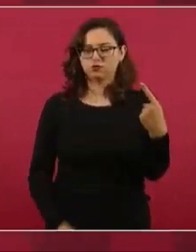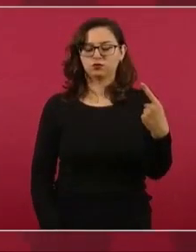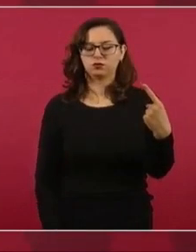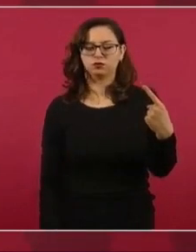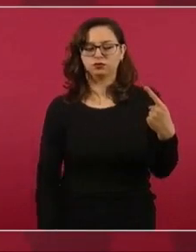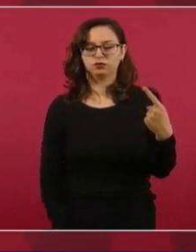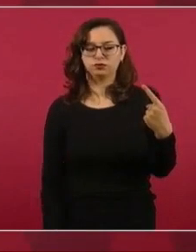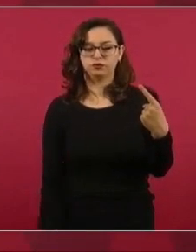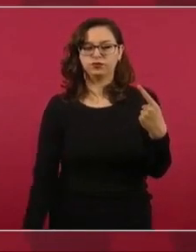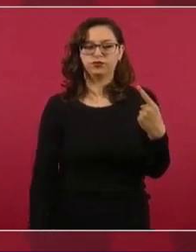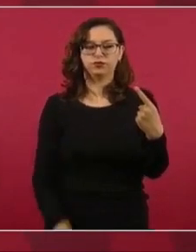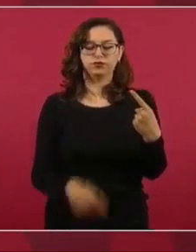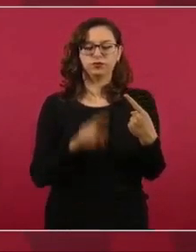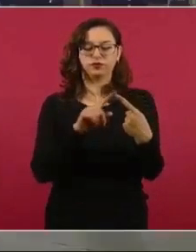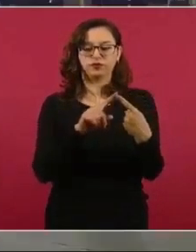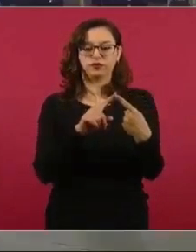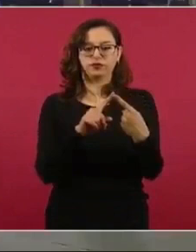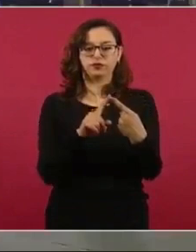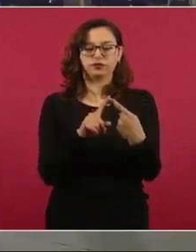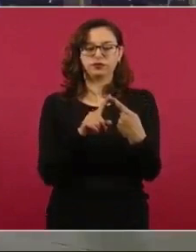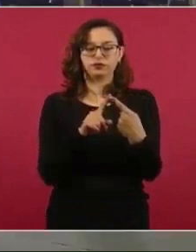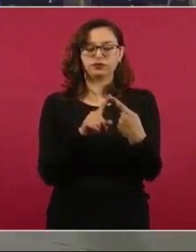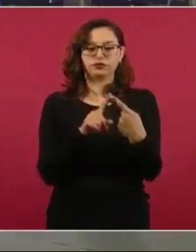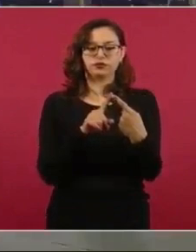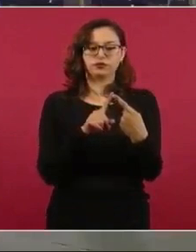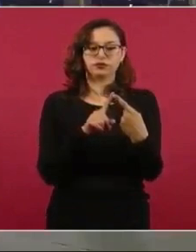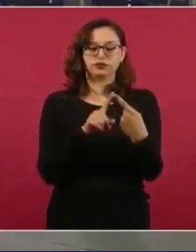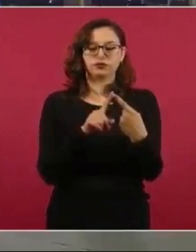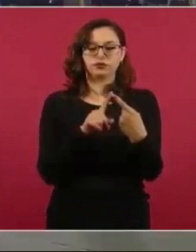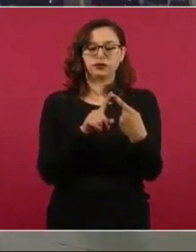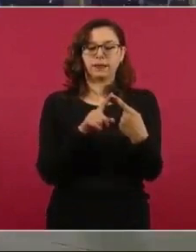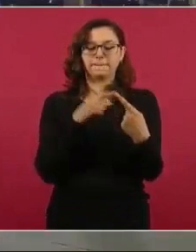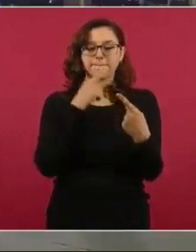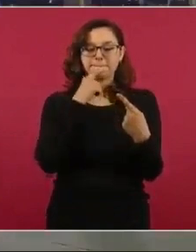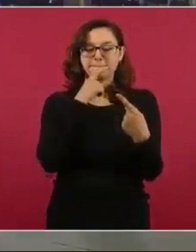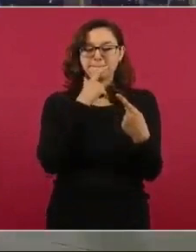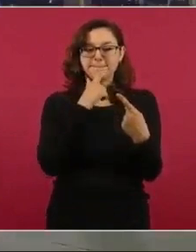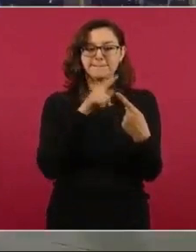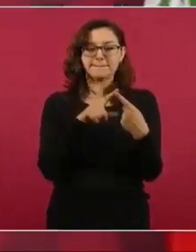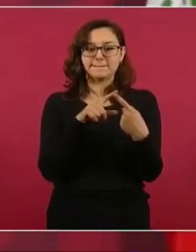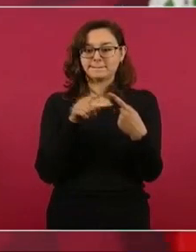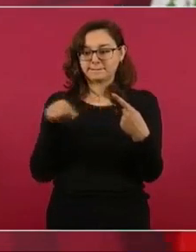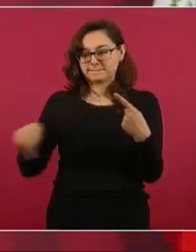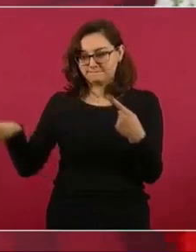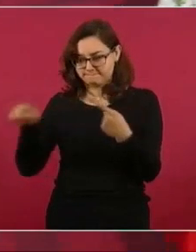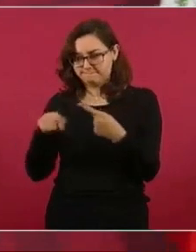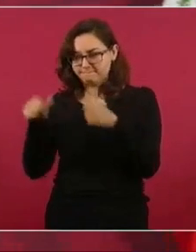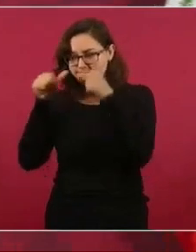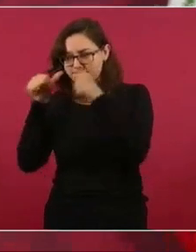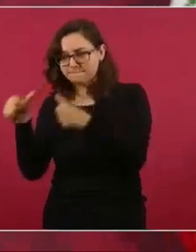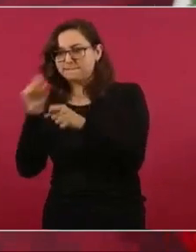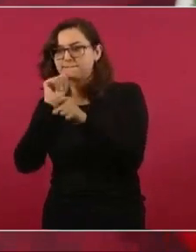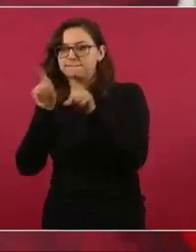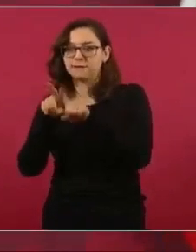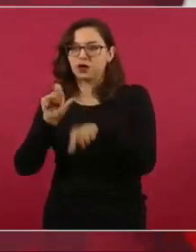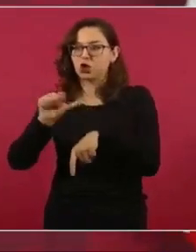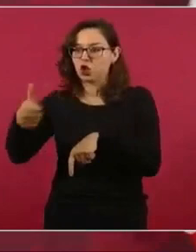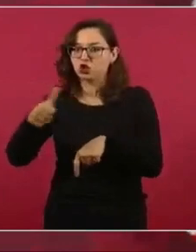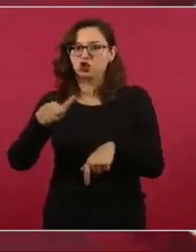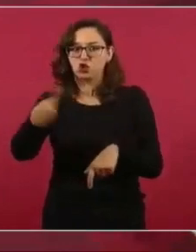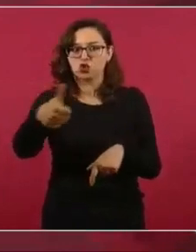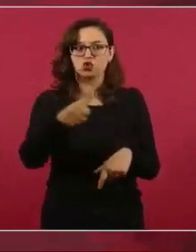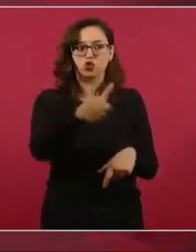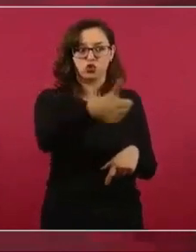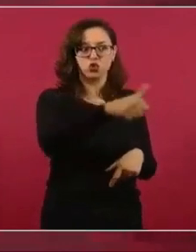que se está viendo. Lo estamos haciendo con otros trabajadores, no me quejo,